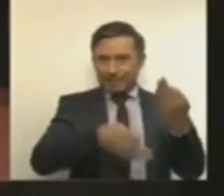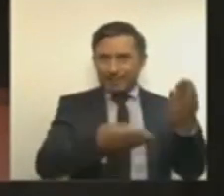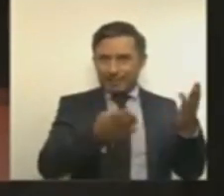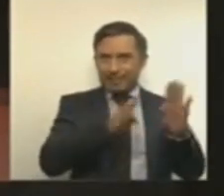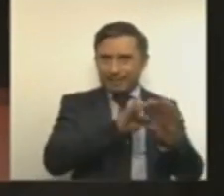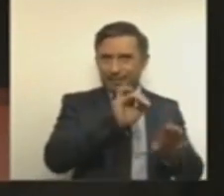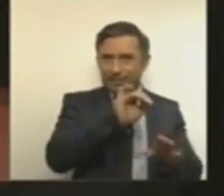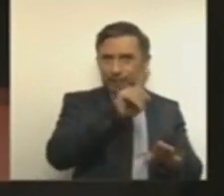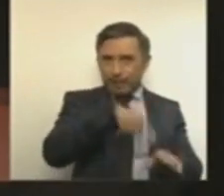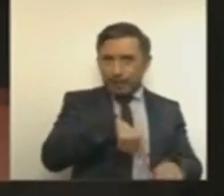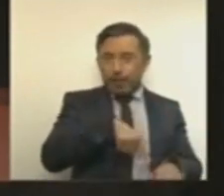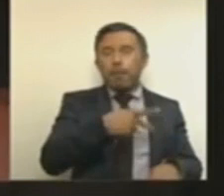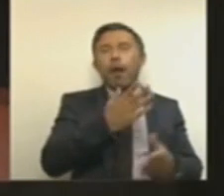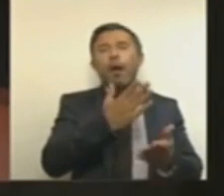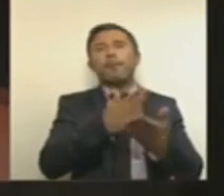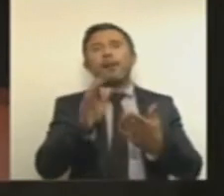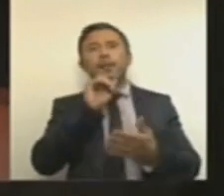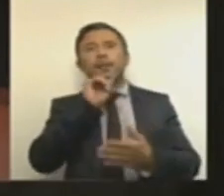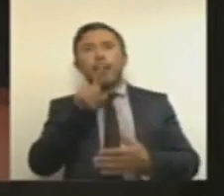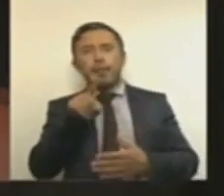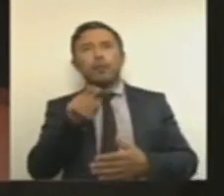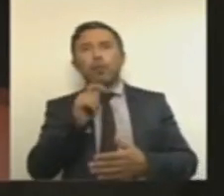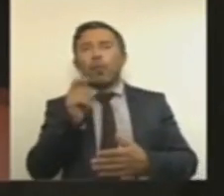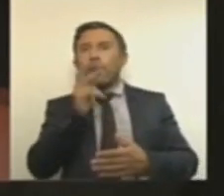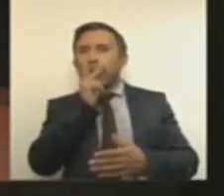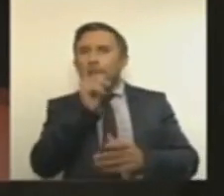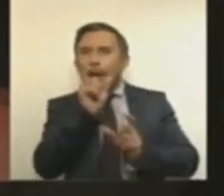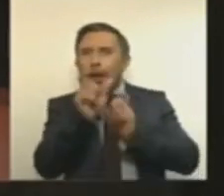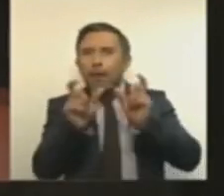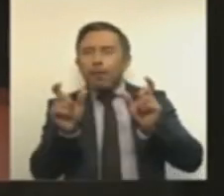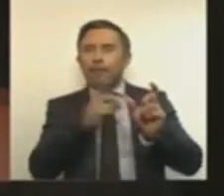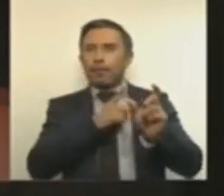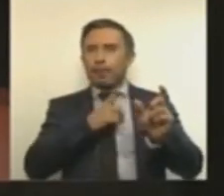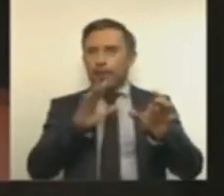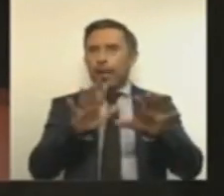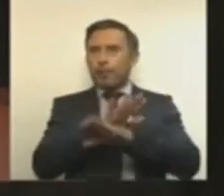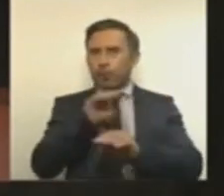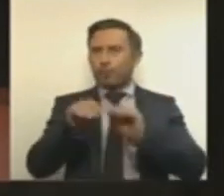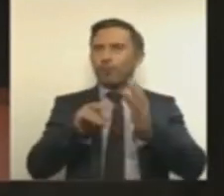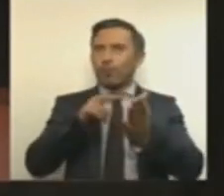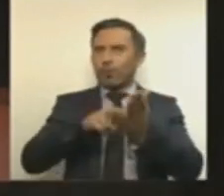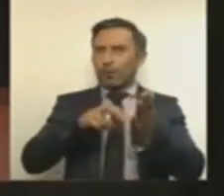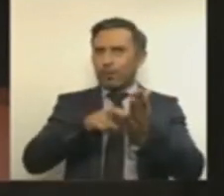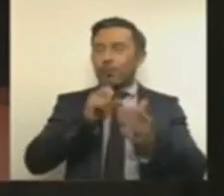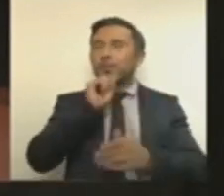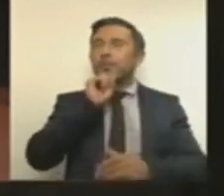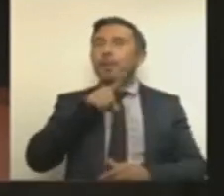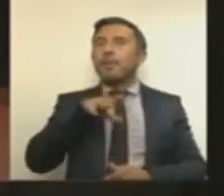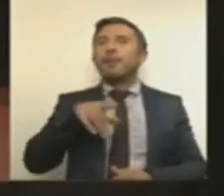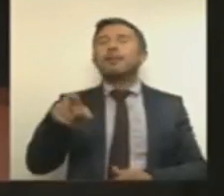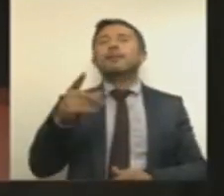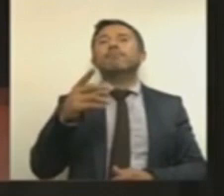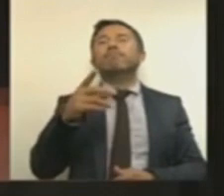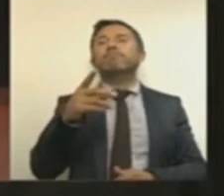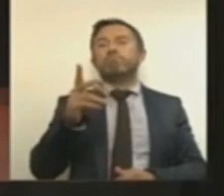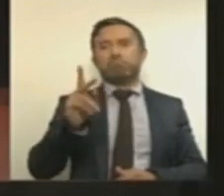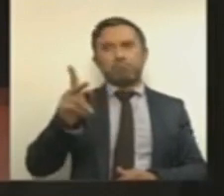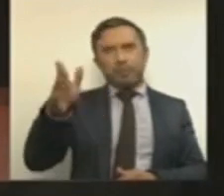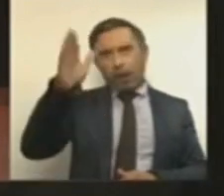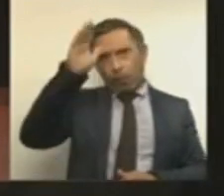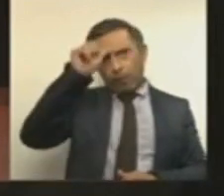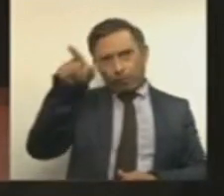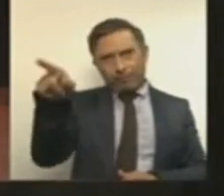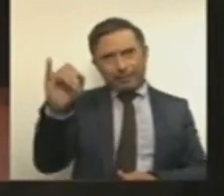tenemos que reformar una parte del lenguaje. Coincido también con la necesidad de